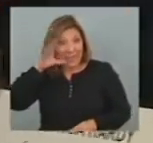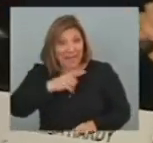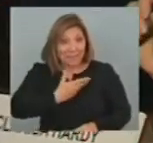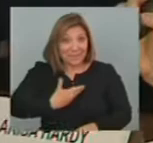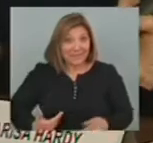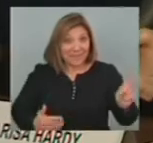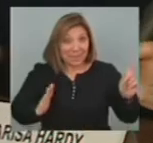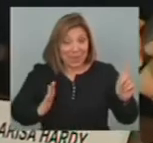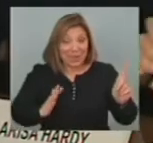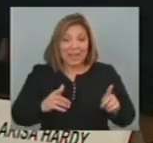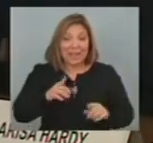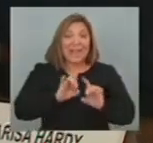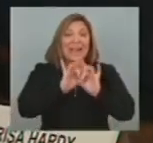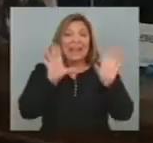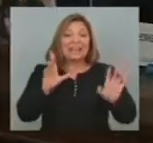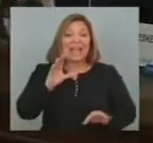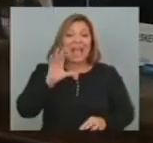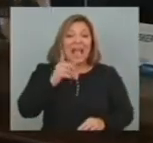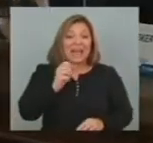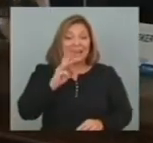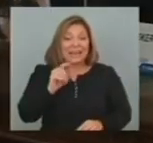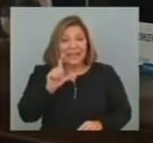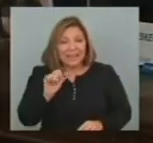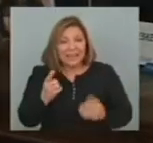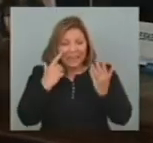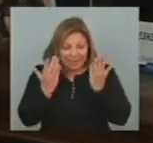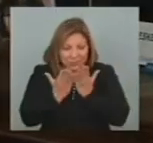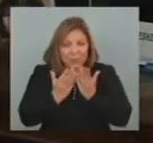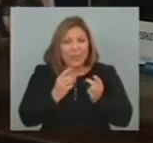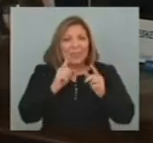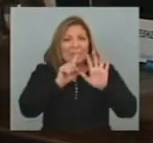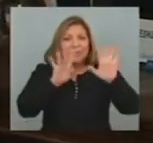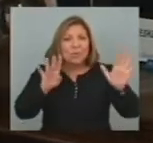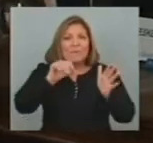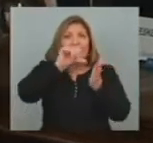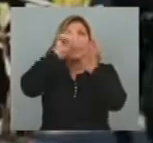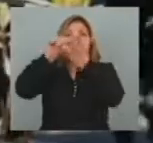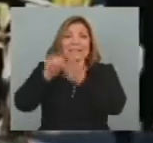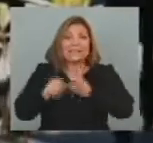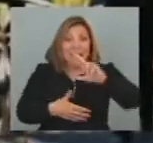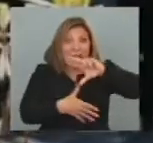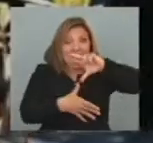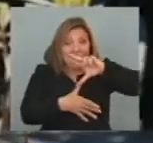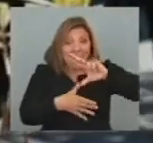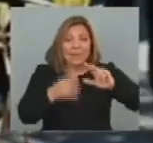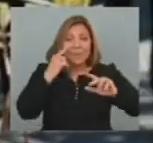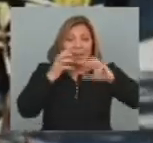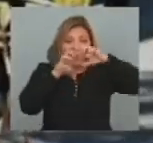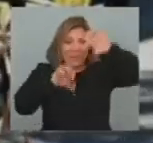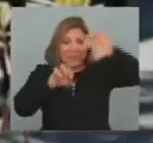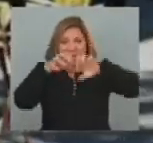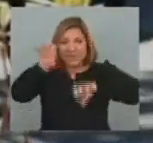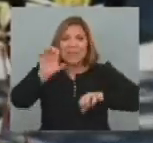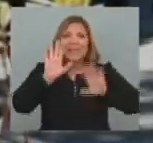Bachelet Clarisa Hardy Realizó un estudio En 19 países De América Latina Dividiendo a la población